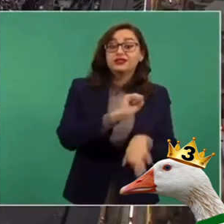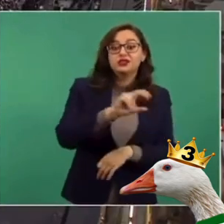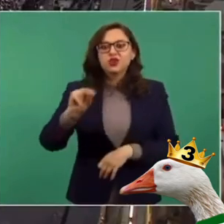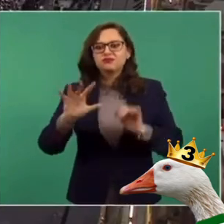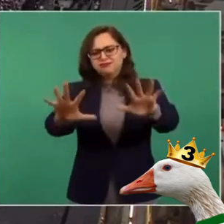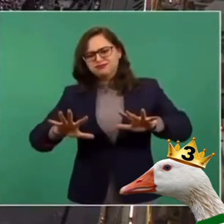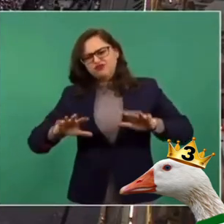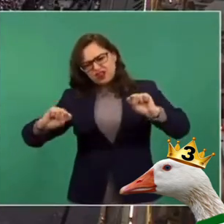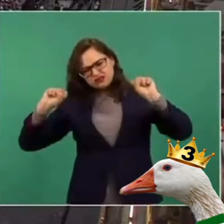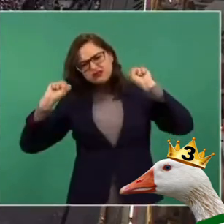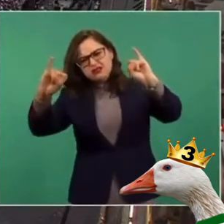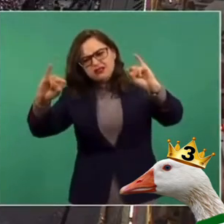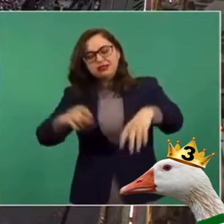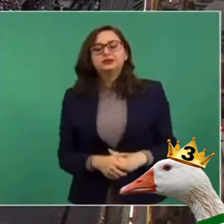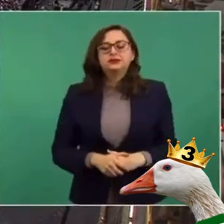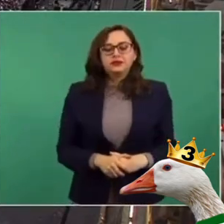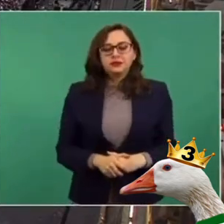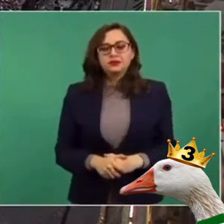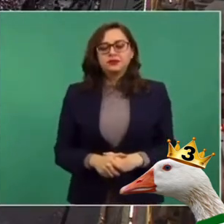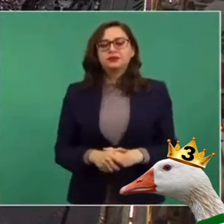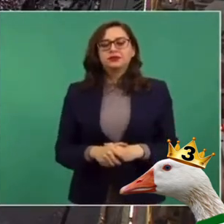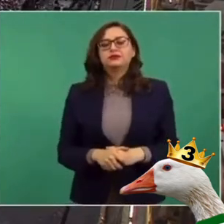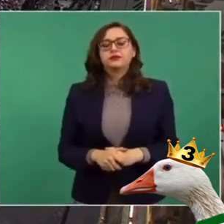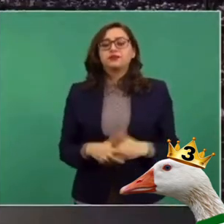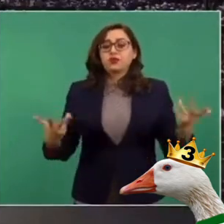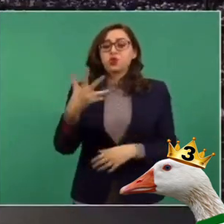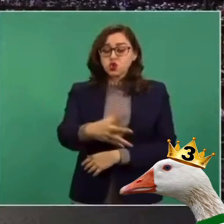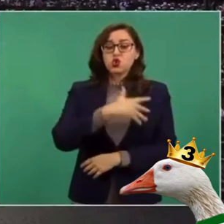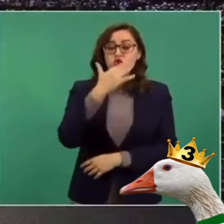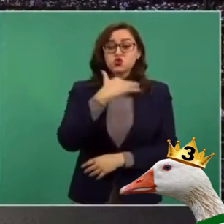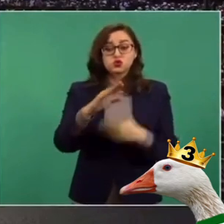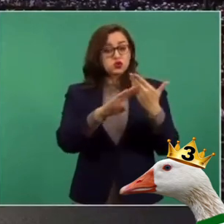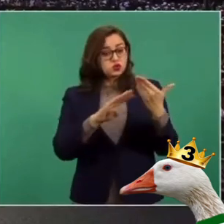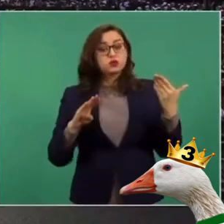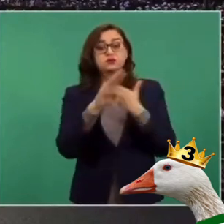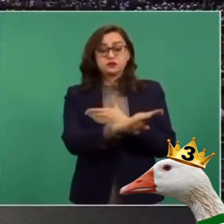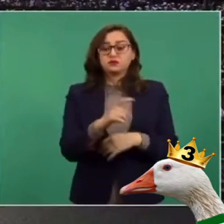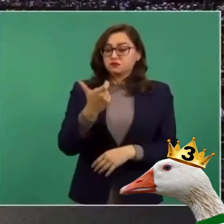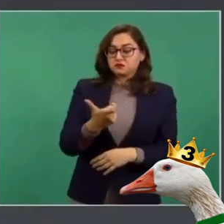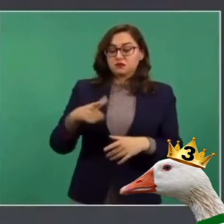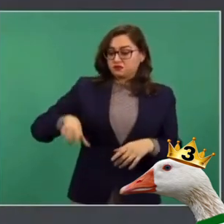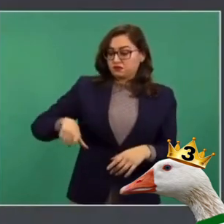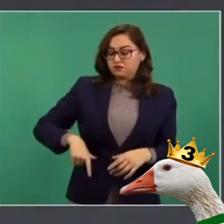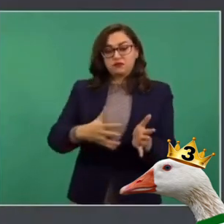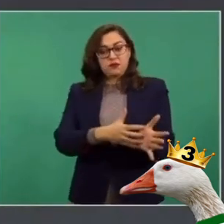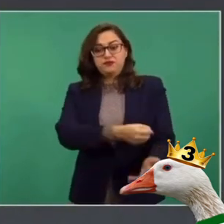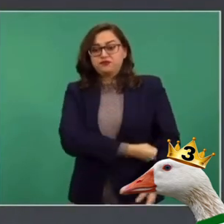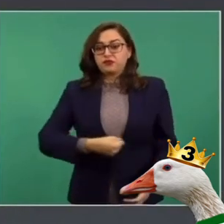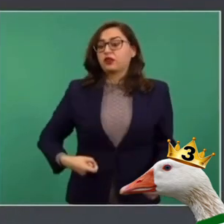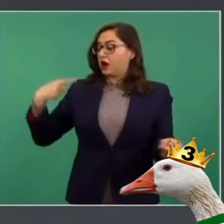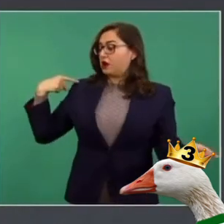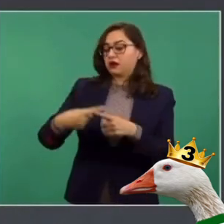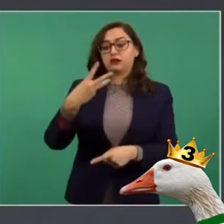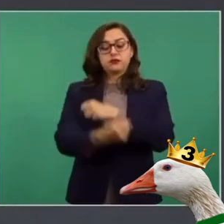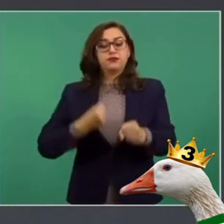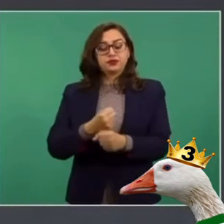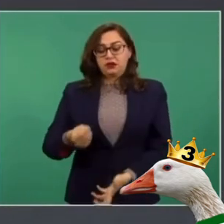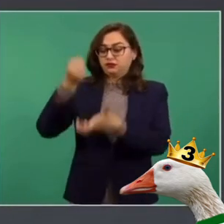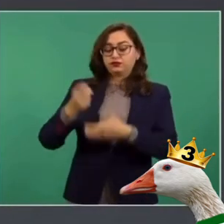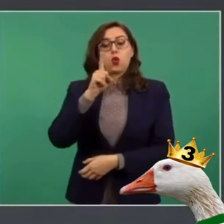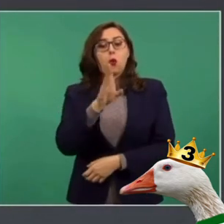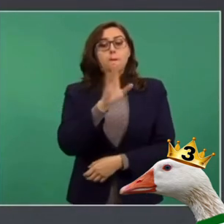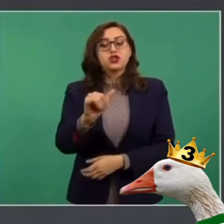¡Sí! Con la política de combate a la corrupción y con la política de austeridad republicana, hemos ahorrado en los tres años un billón